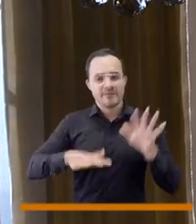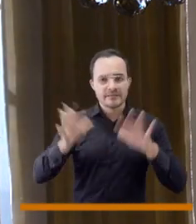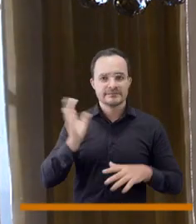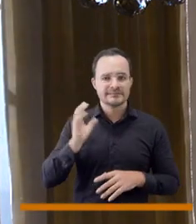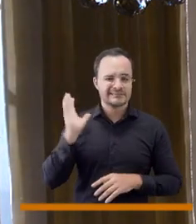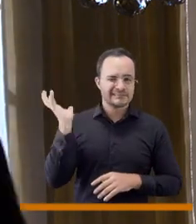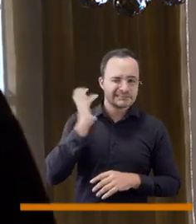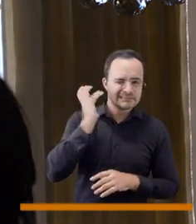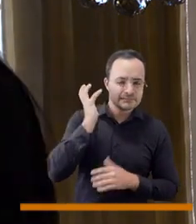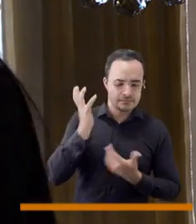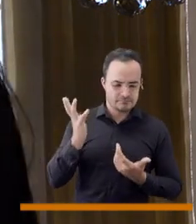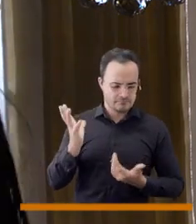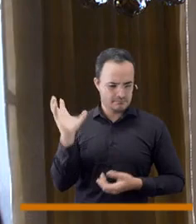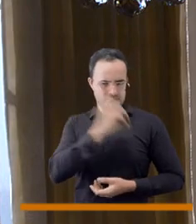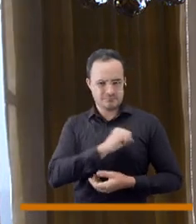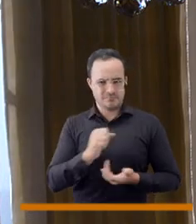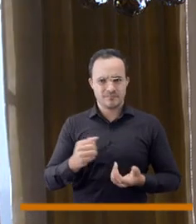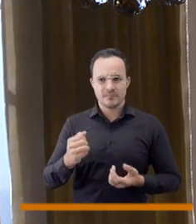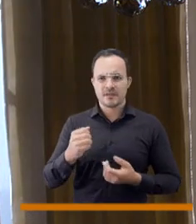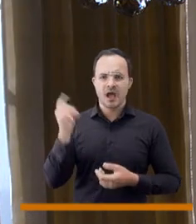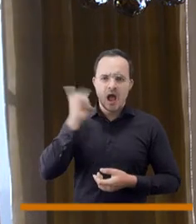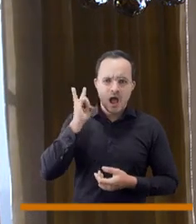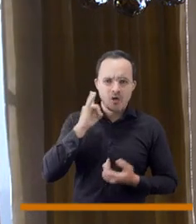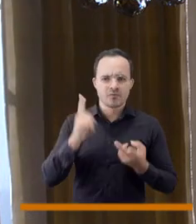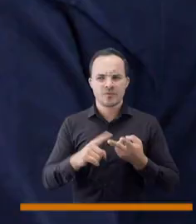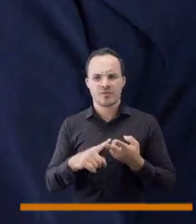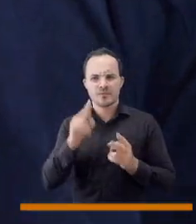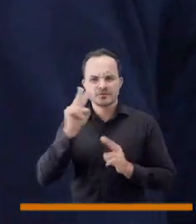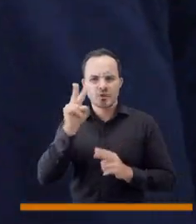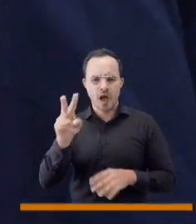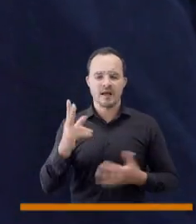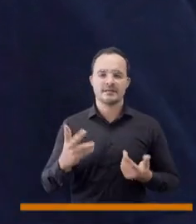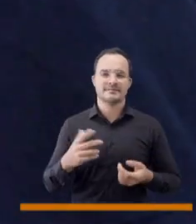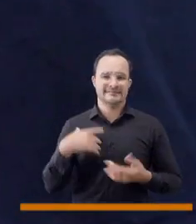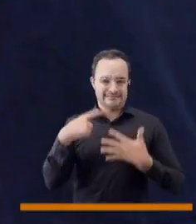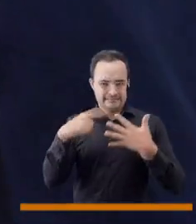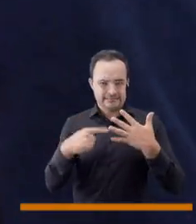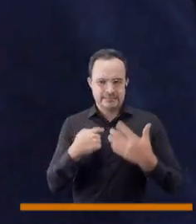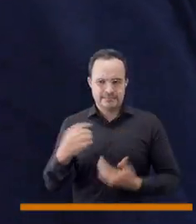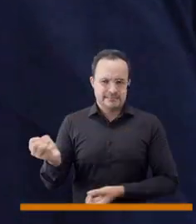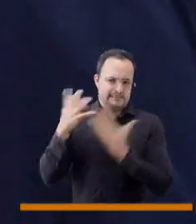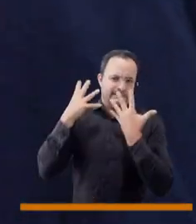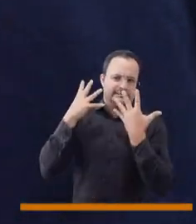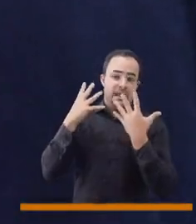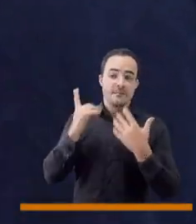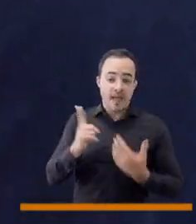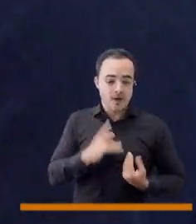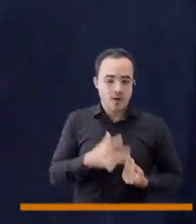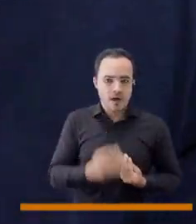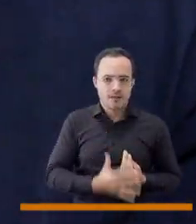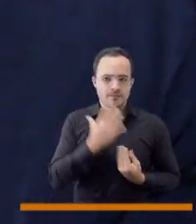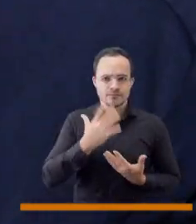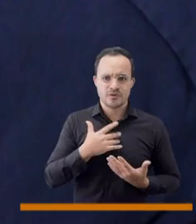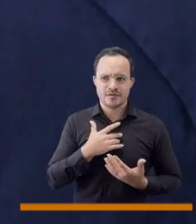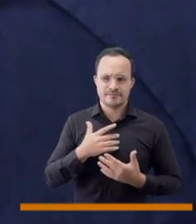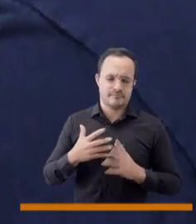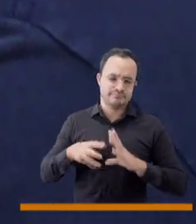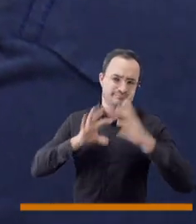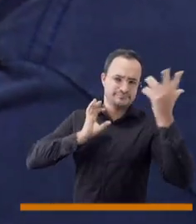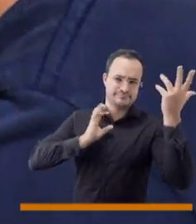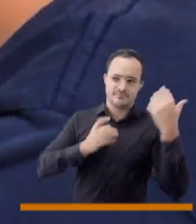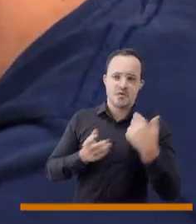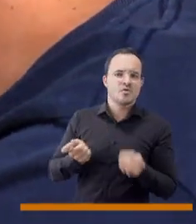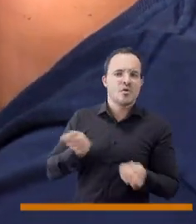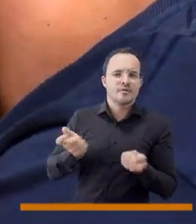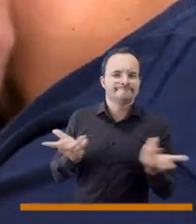qué síntomas presenta una persona con esquizofrenia? Alucinaciones auditivas, visuales, tactiles y las emociones las influyen mucho,